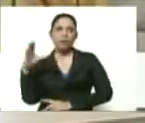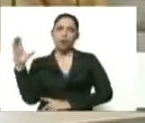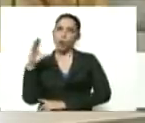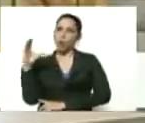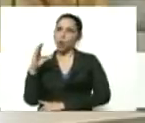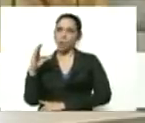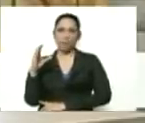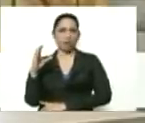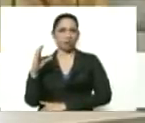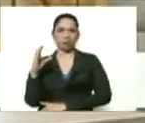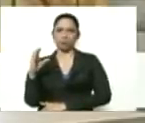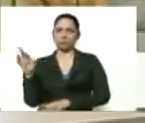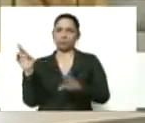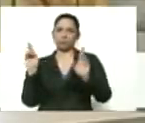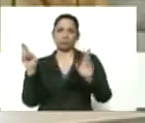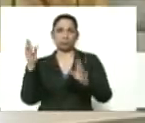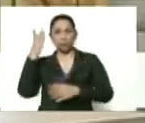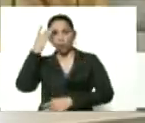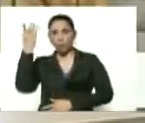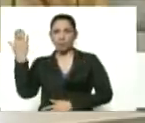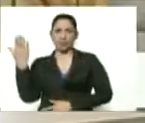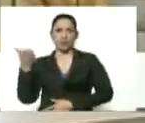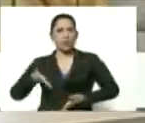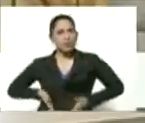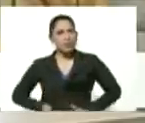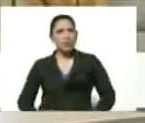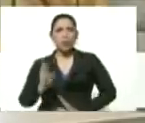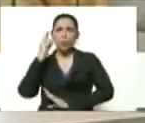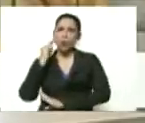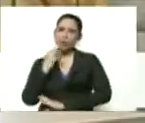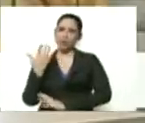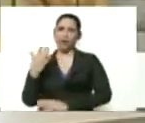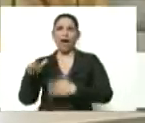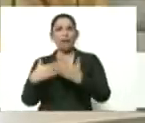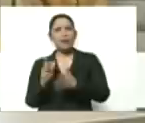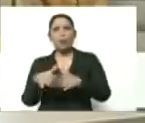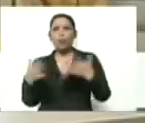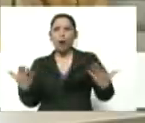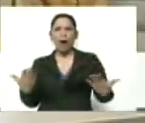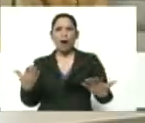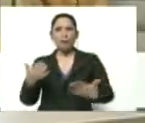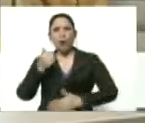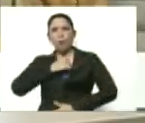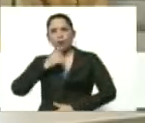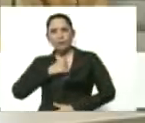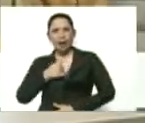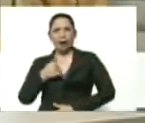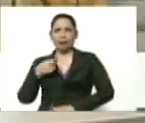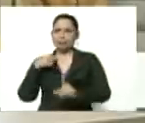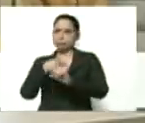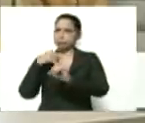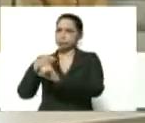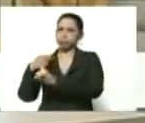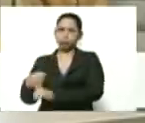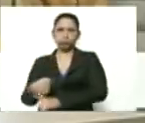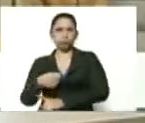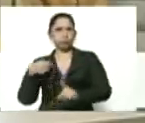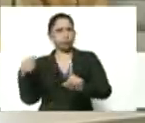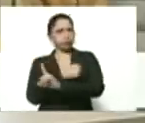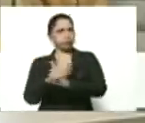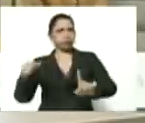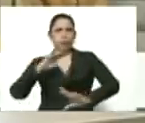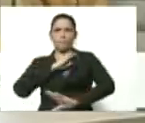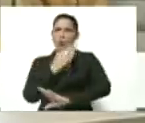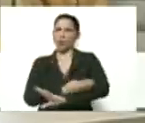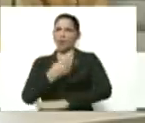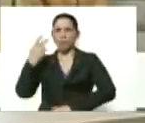Dios mío hijo del libertador Simón Bolívar hasta cuando van a aguantar tantas humillaciones tantos desprecios del poder